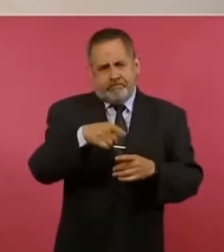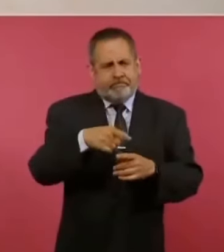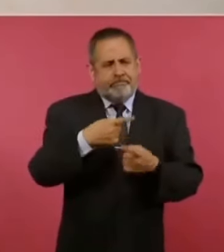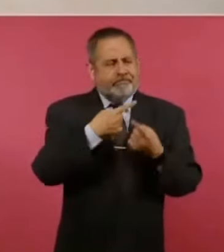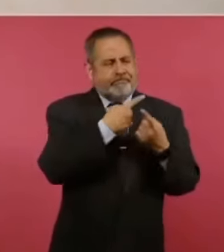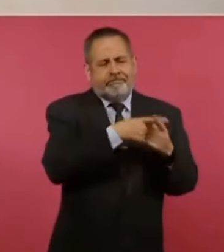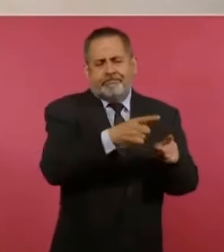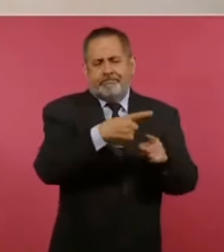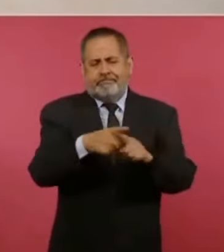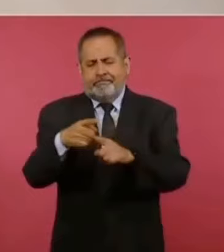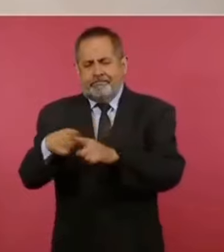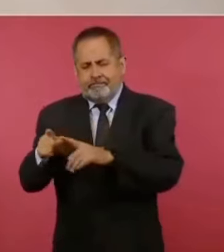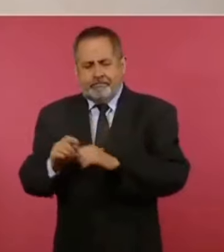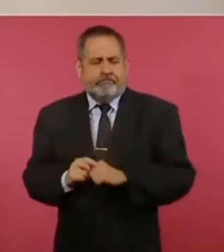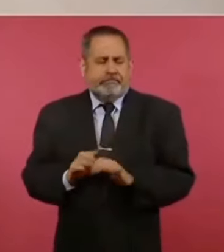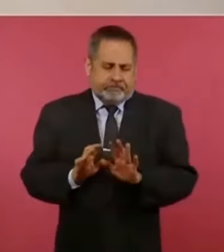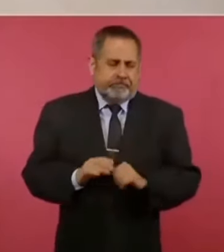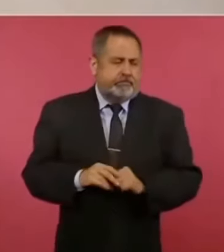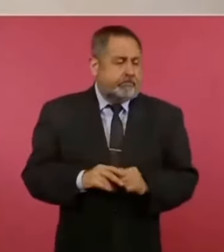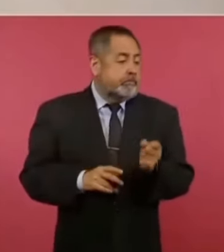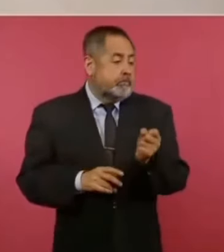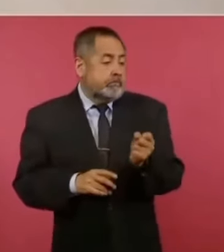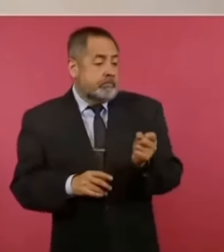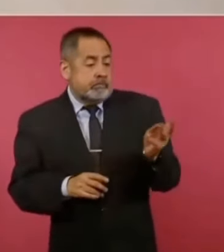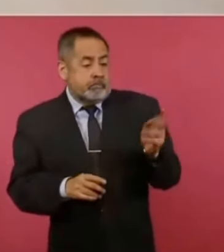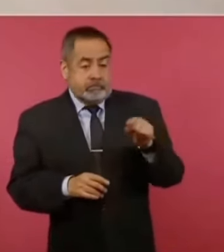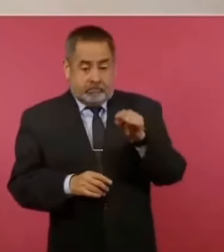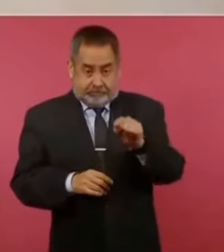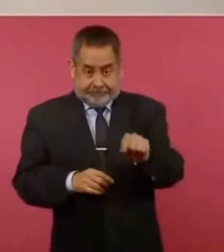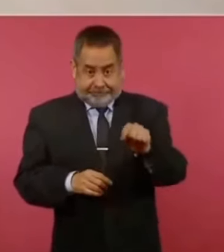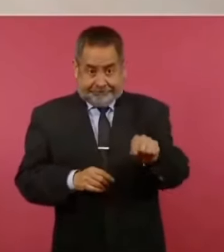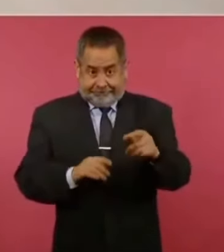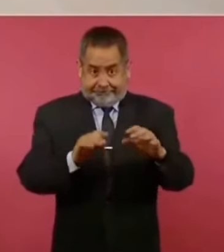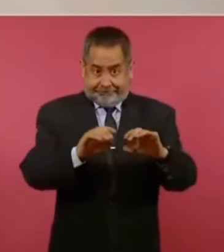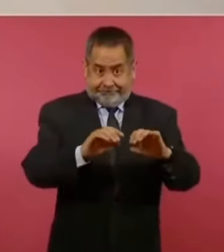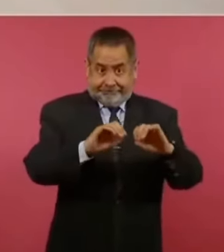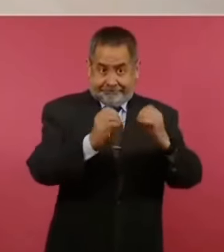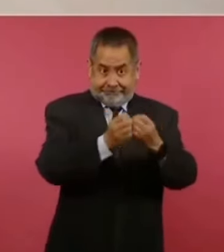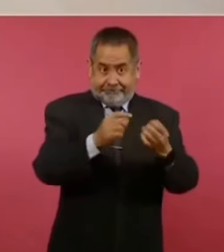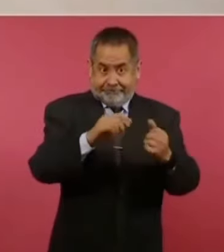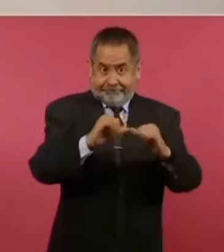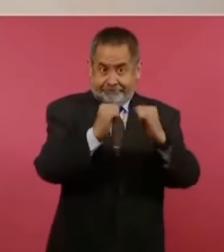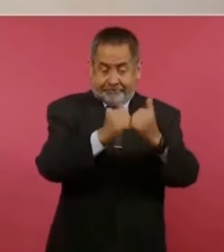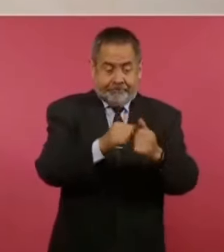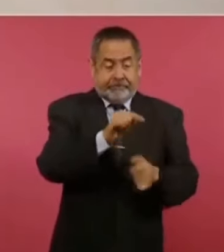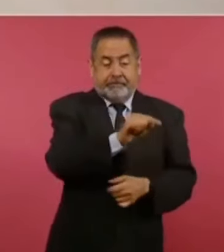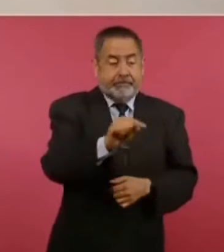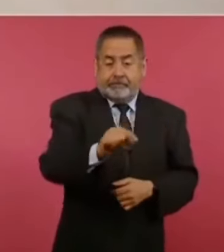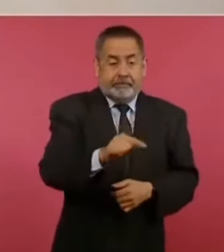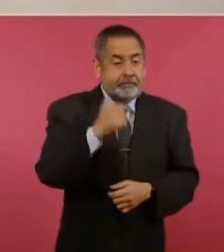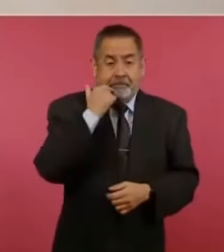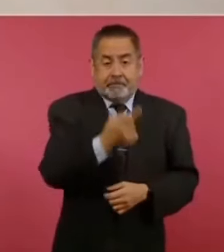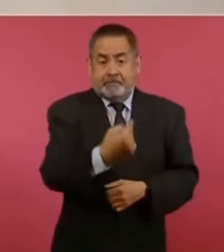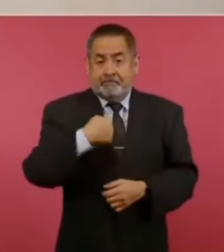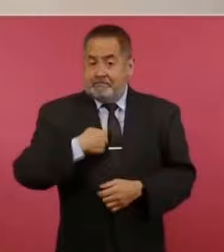y hay unos que no nos quieren en esa organización. Y me vinieron a traer